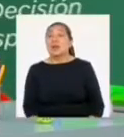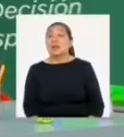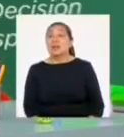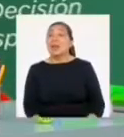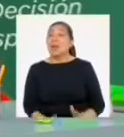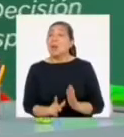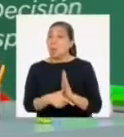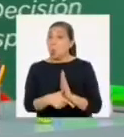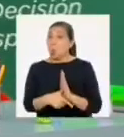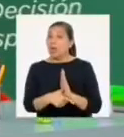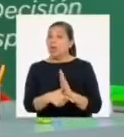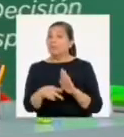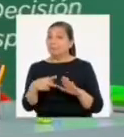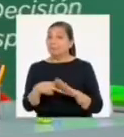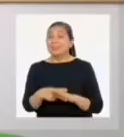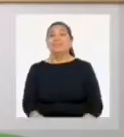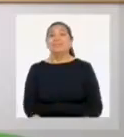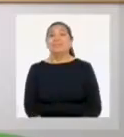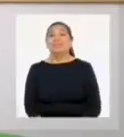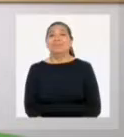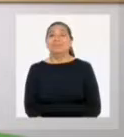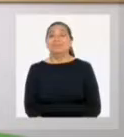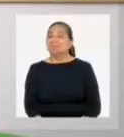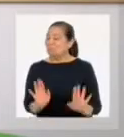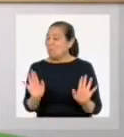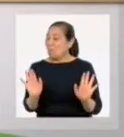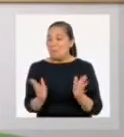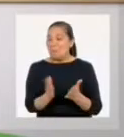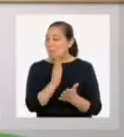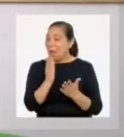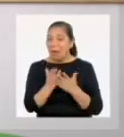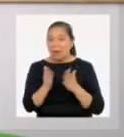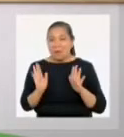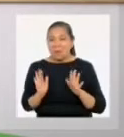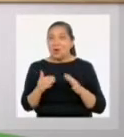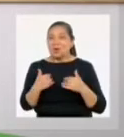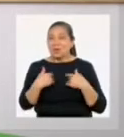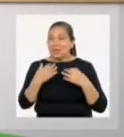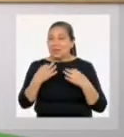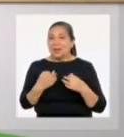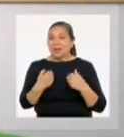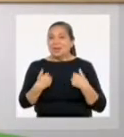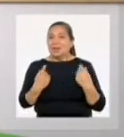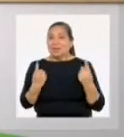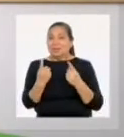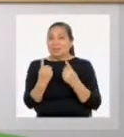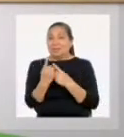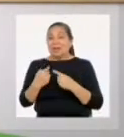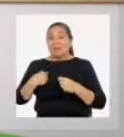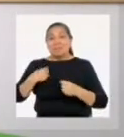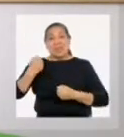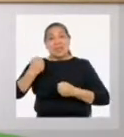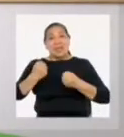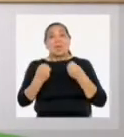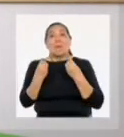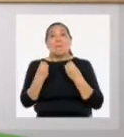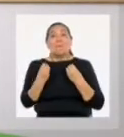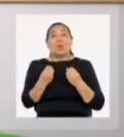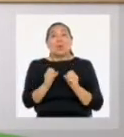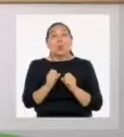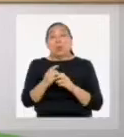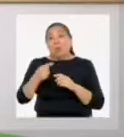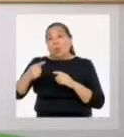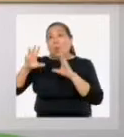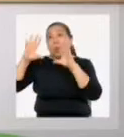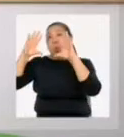y Pedro, y luego tenemos que ir a la pausa. No hay problema. Yo justo debo ir a cambiar la llanta de mi carro porque